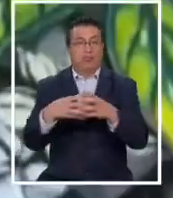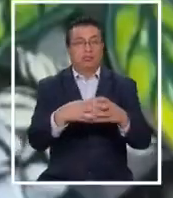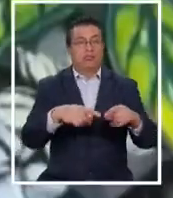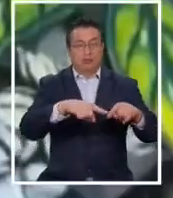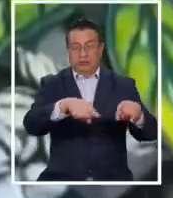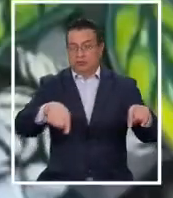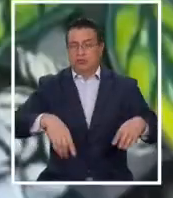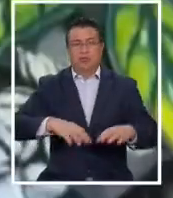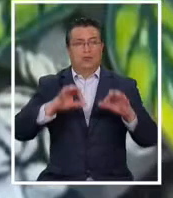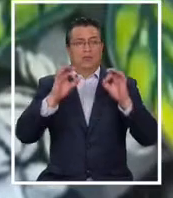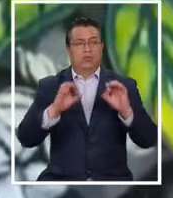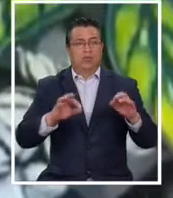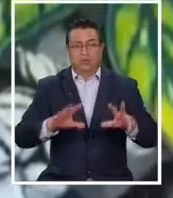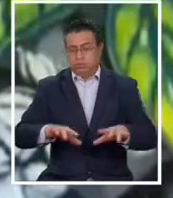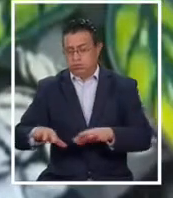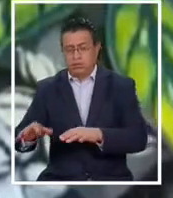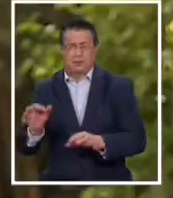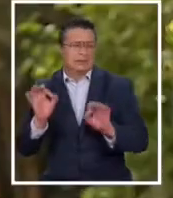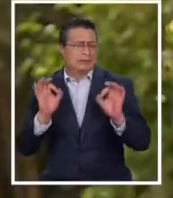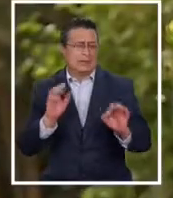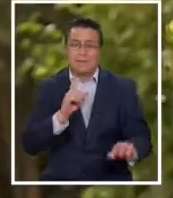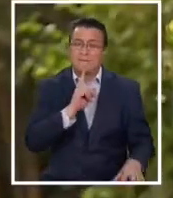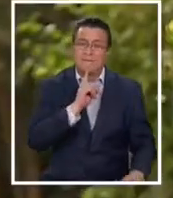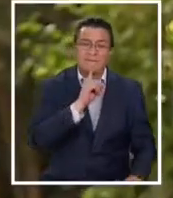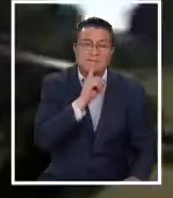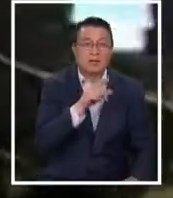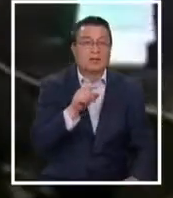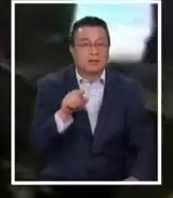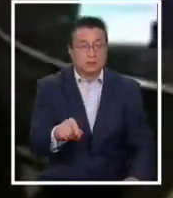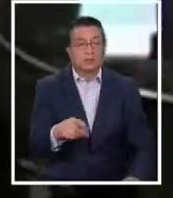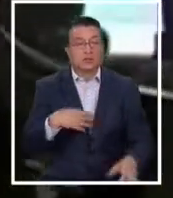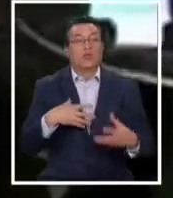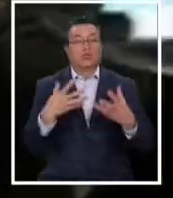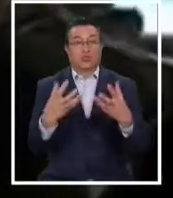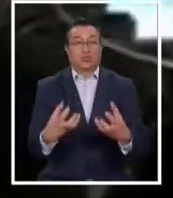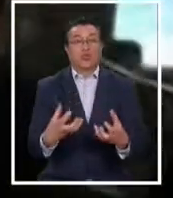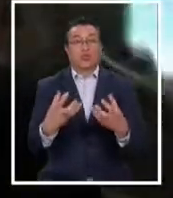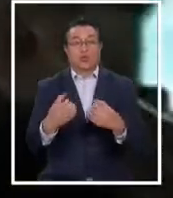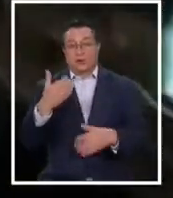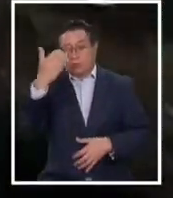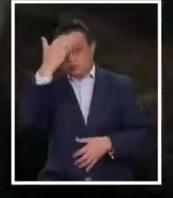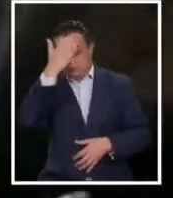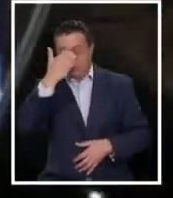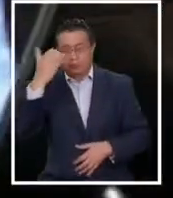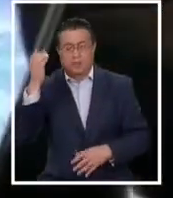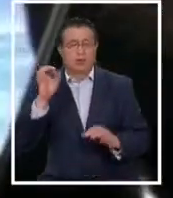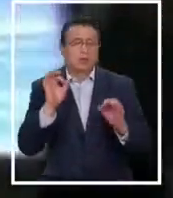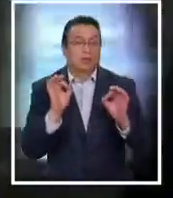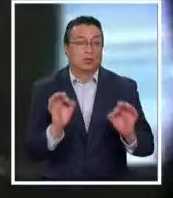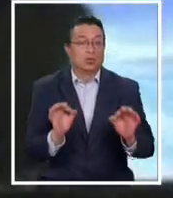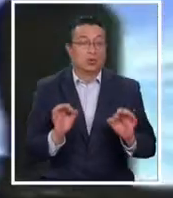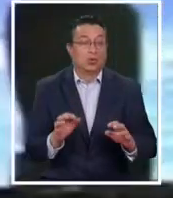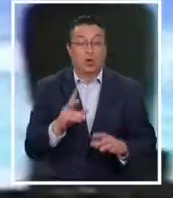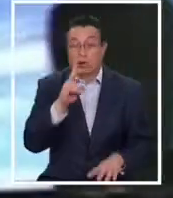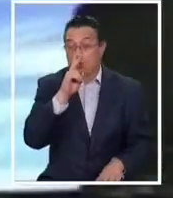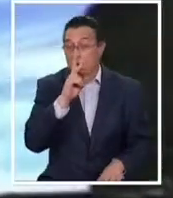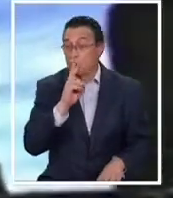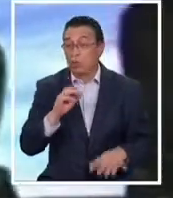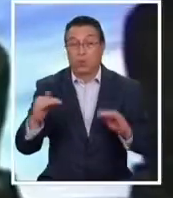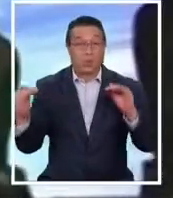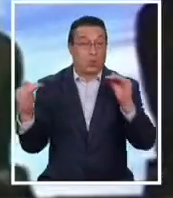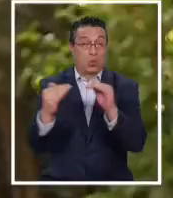espléndida con un instrumento increíble. Ya le tocaba grabar. Está tocando con una maestría y una excelencia que no le tiene nada que